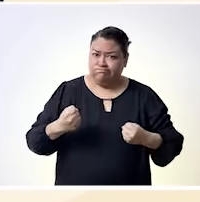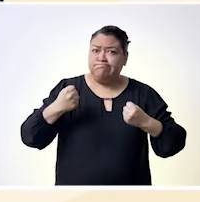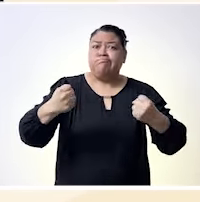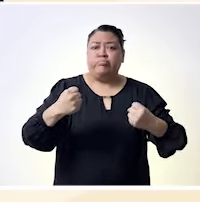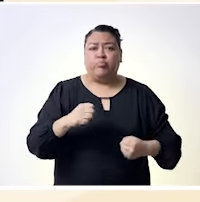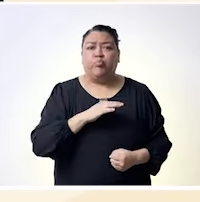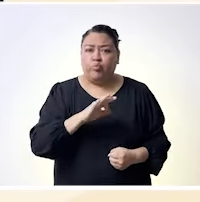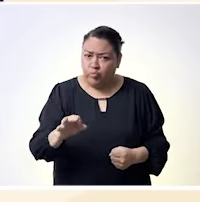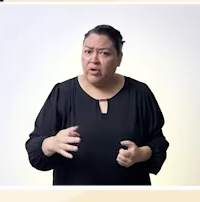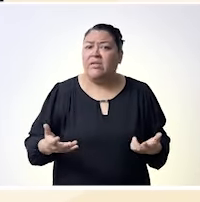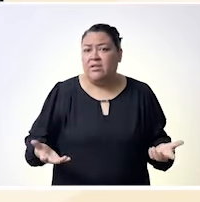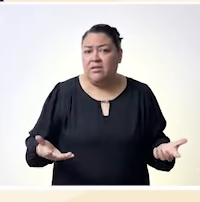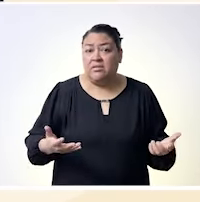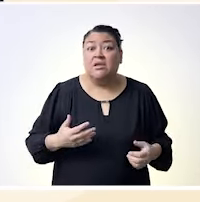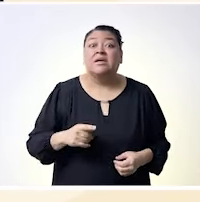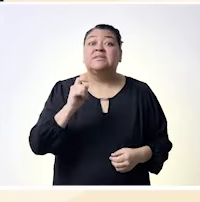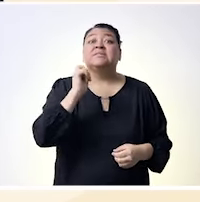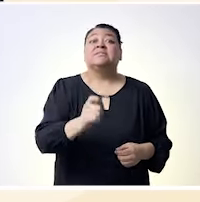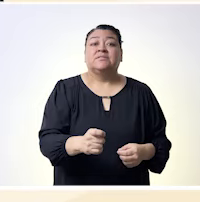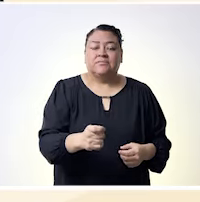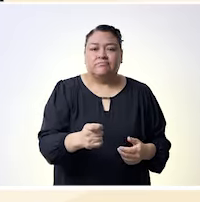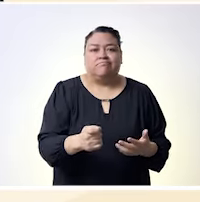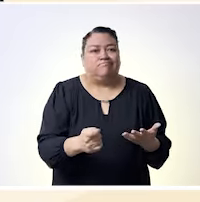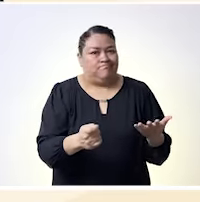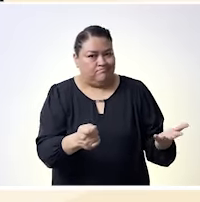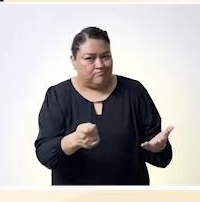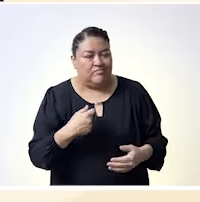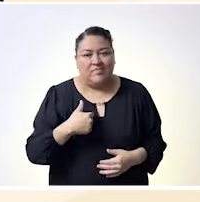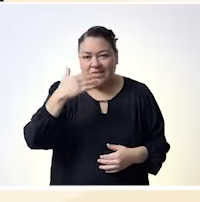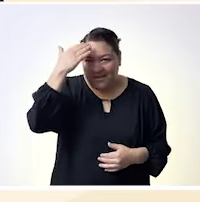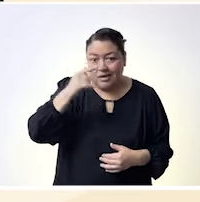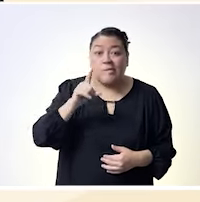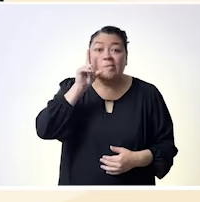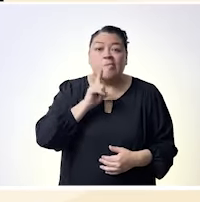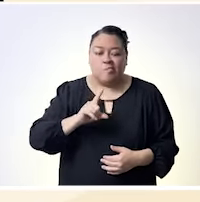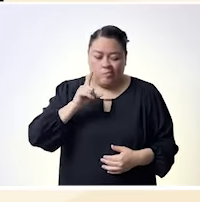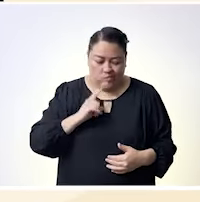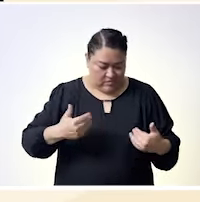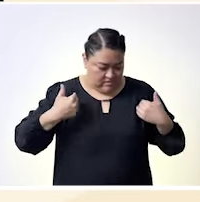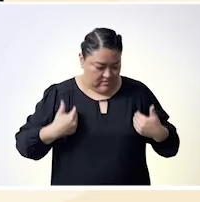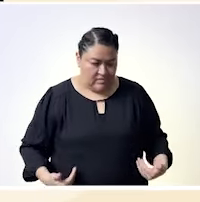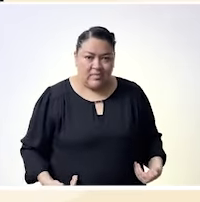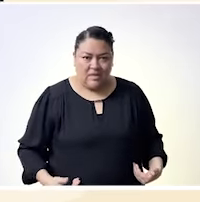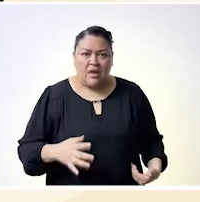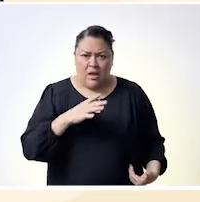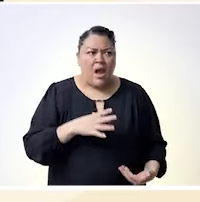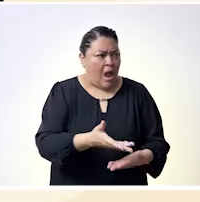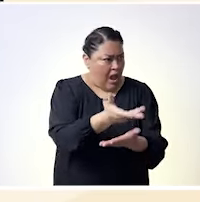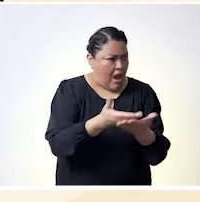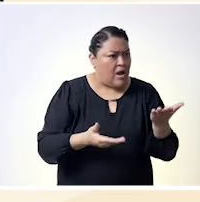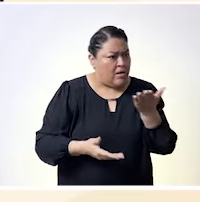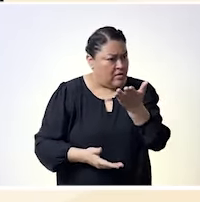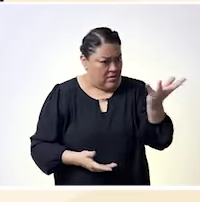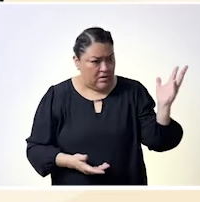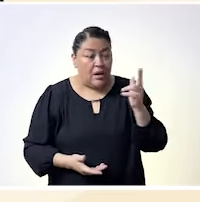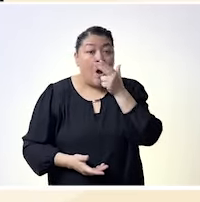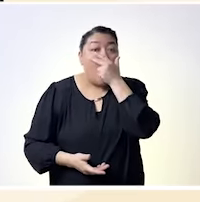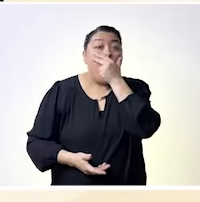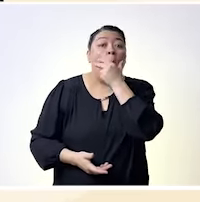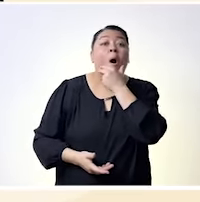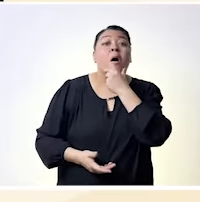sororidad ¿no? este pacto que tenemos que hacer entre mujeres para justamente poder